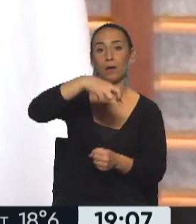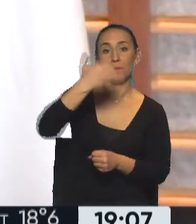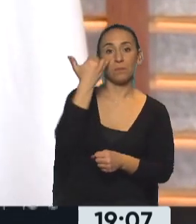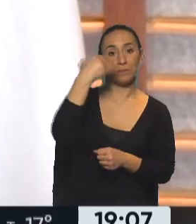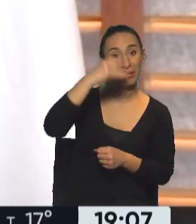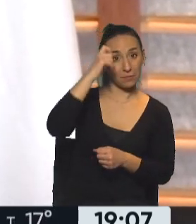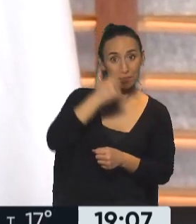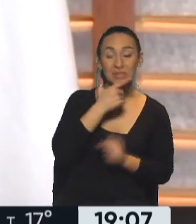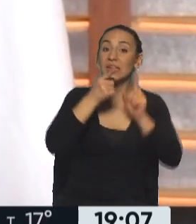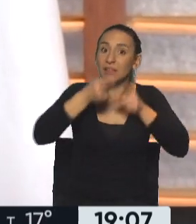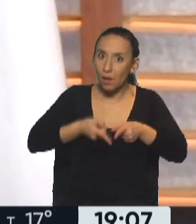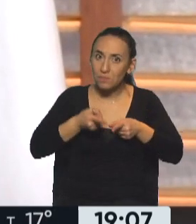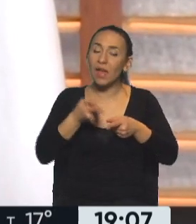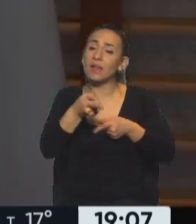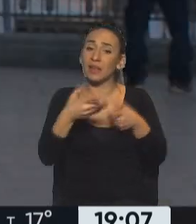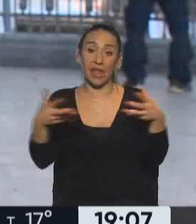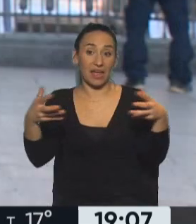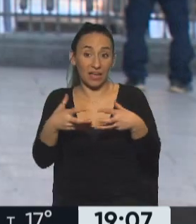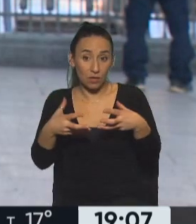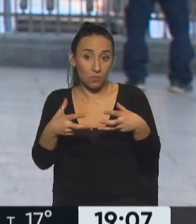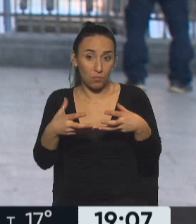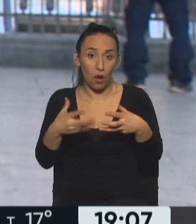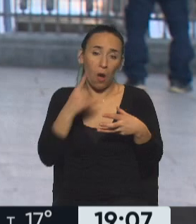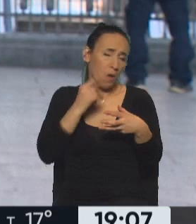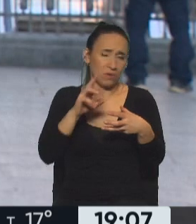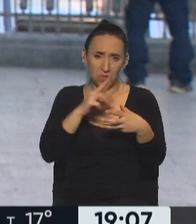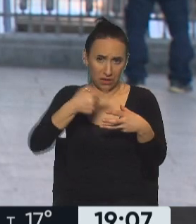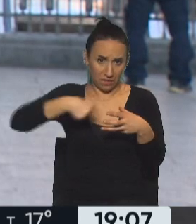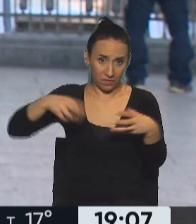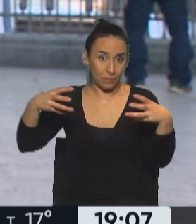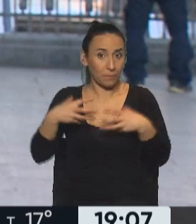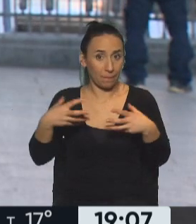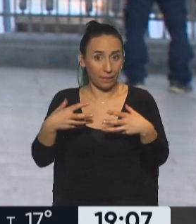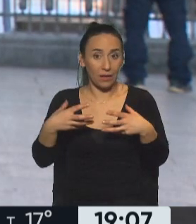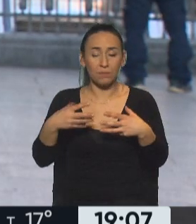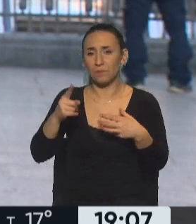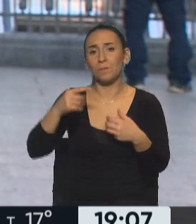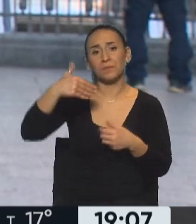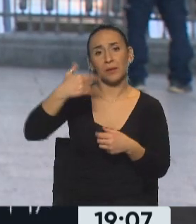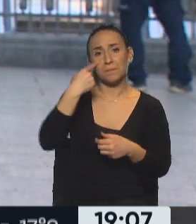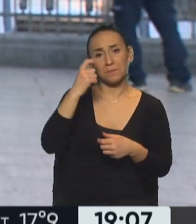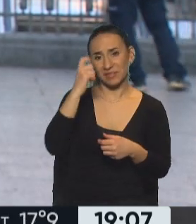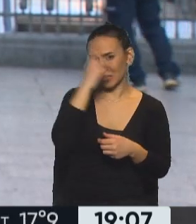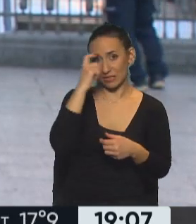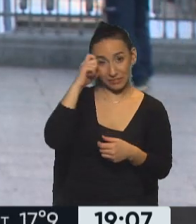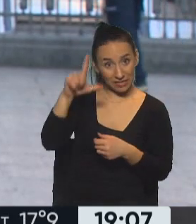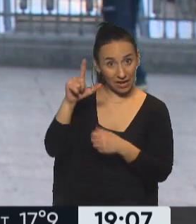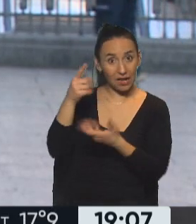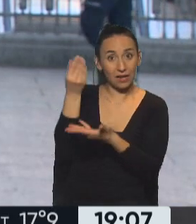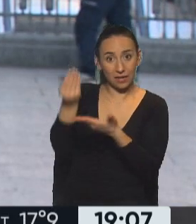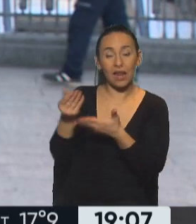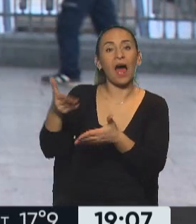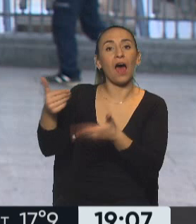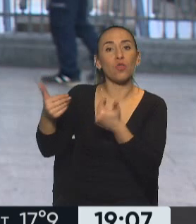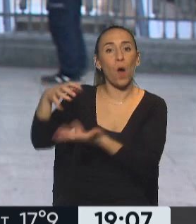hombres y mujeres, tiene un buen equipo, sin más tal mencionar Guillermo Michel en la aduana, el trabajo que está realizando ahora